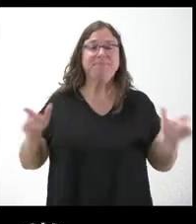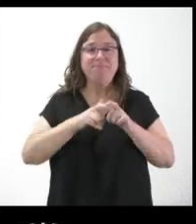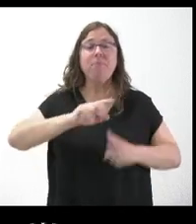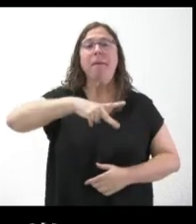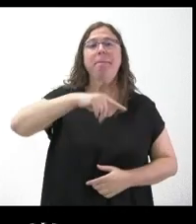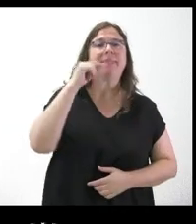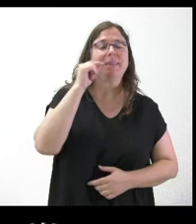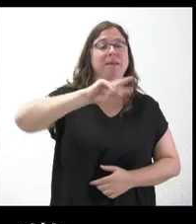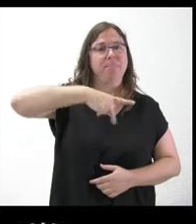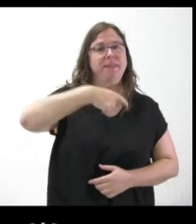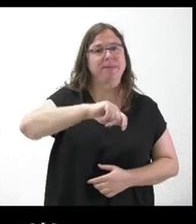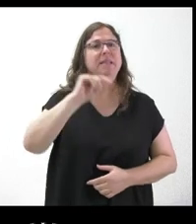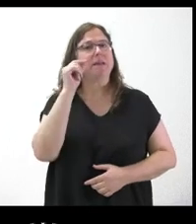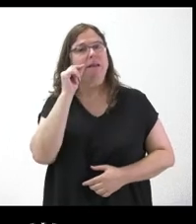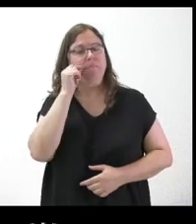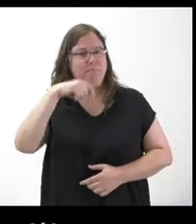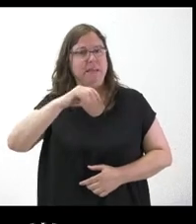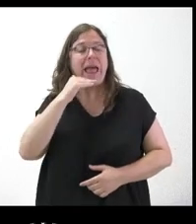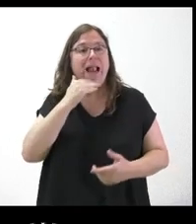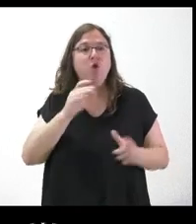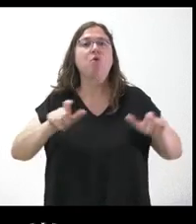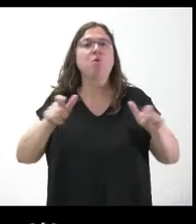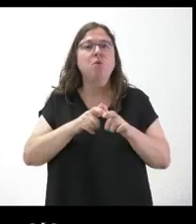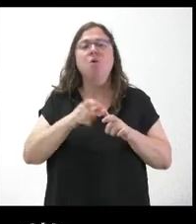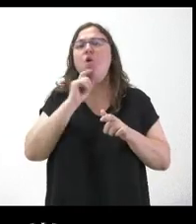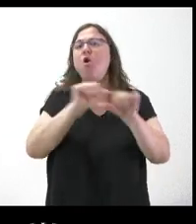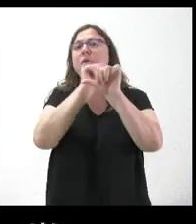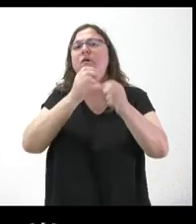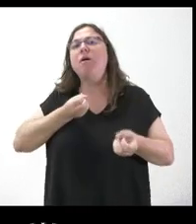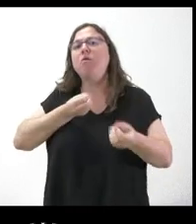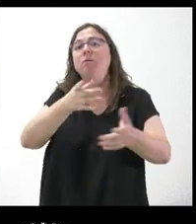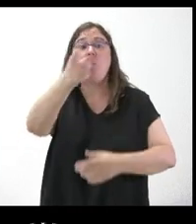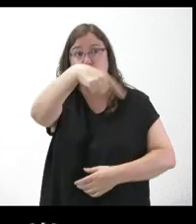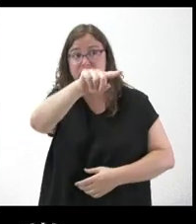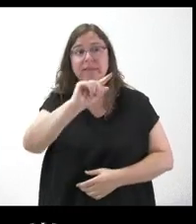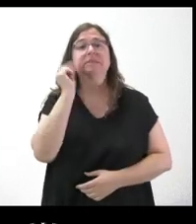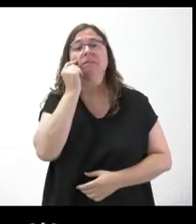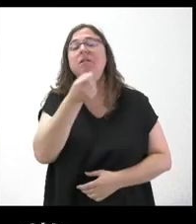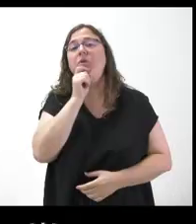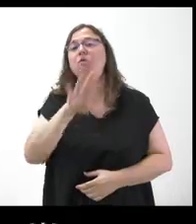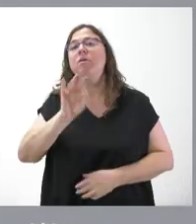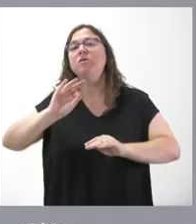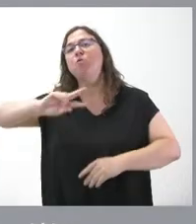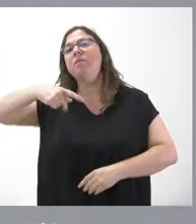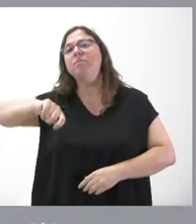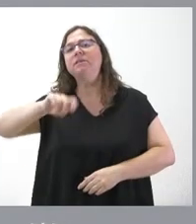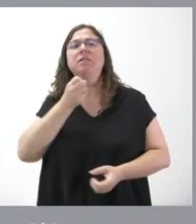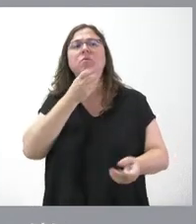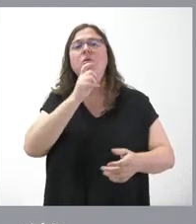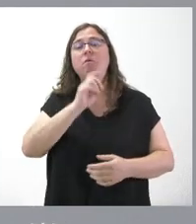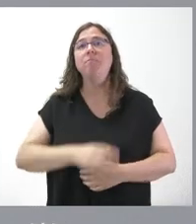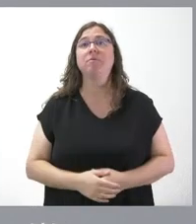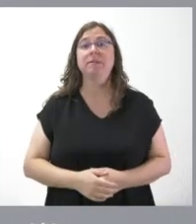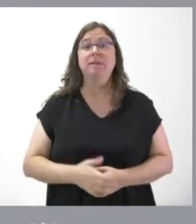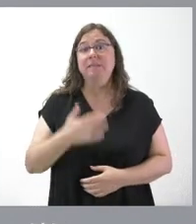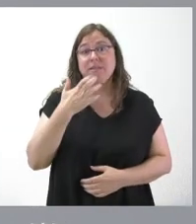o si saben ustedes cómo lo va a comunicar o cuál va a ser la forma en la que ustedes se van a enterar de la decisión del vicepresidente. Pues si usted lo